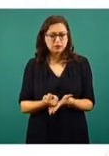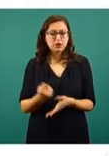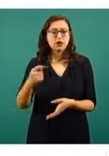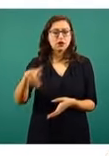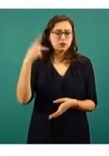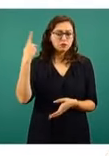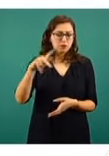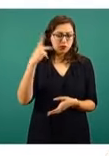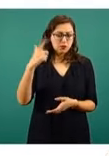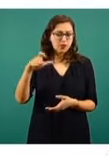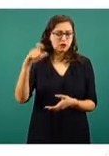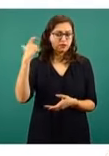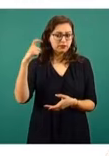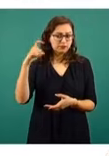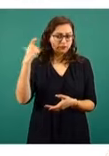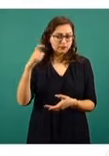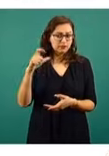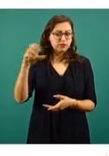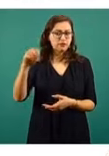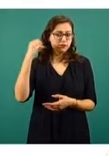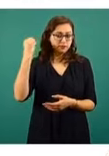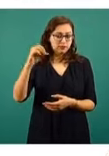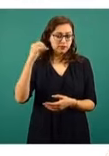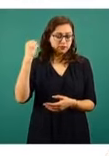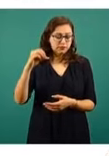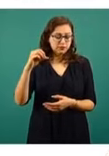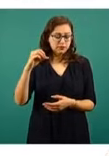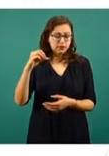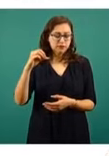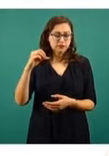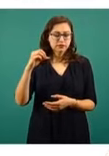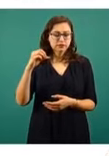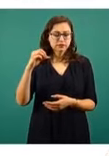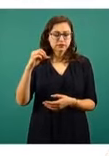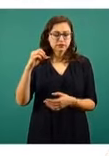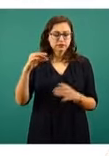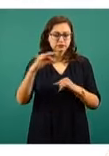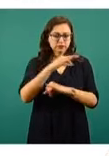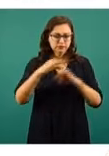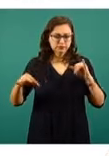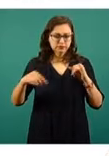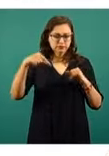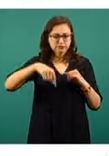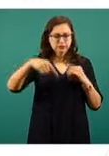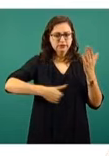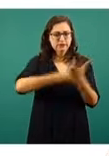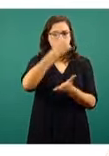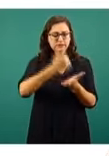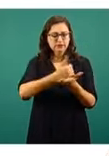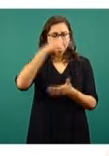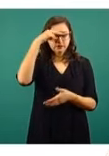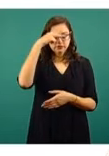Puebla, Querétaro, Oaxaca. Y terminará aquí en la Ciudad de México